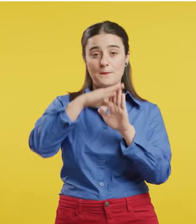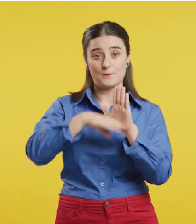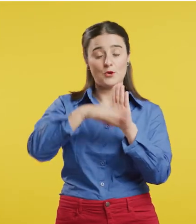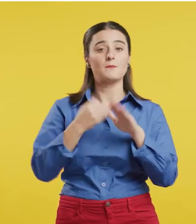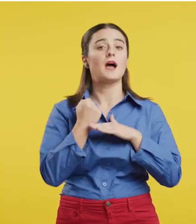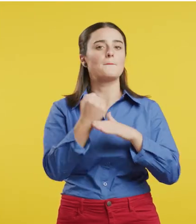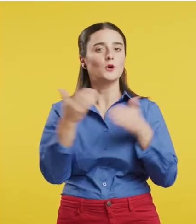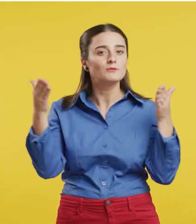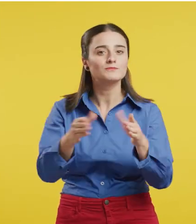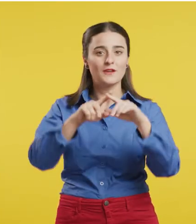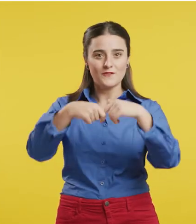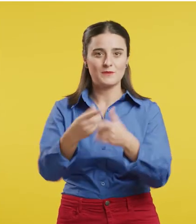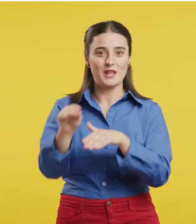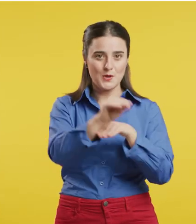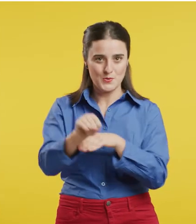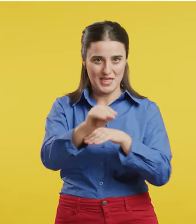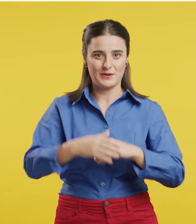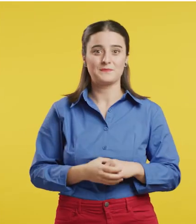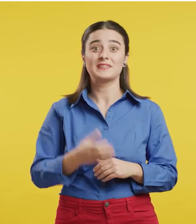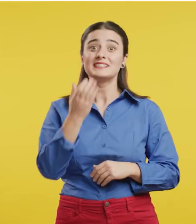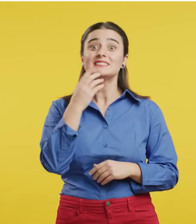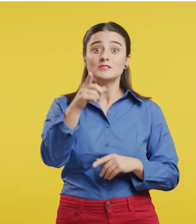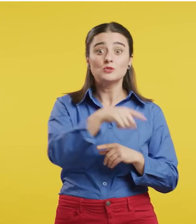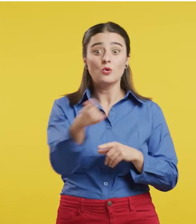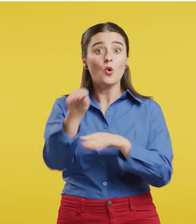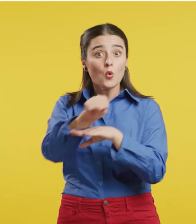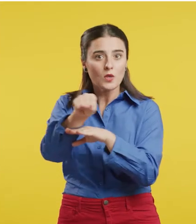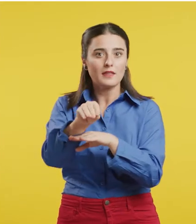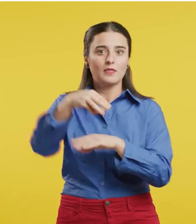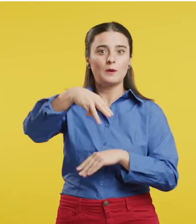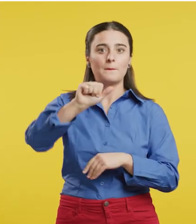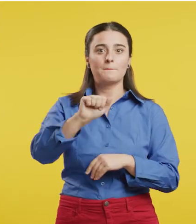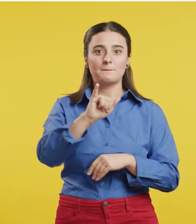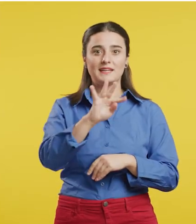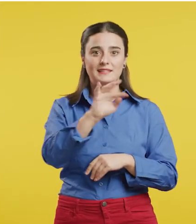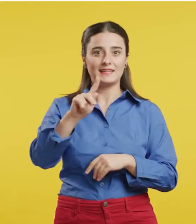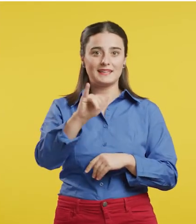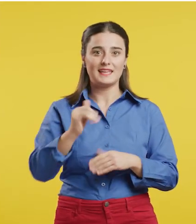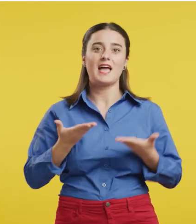Ayuntamiento de Vitoria-Gasteiz. Si estás cuidando, MyTeki te ayuda.